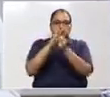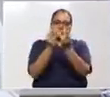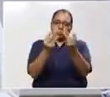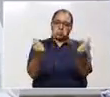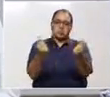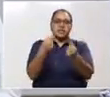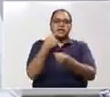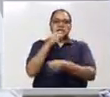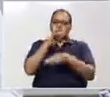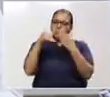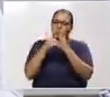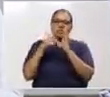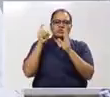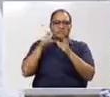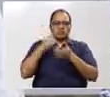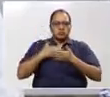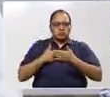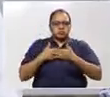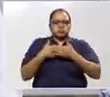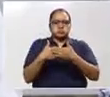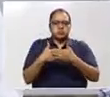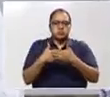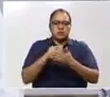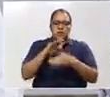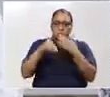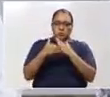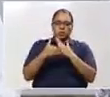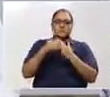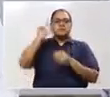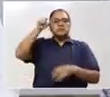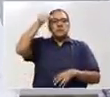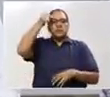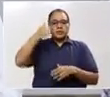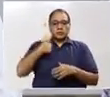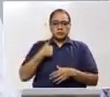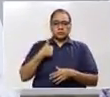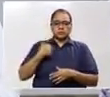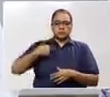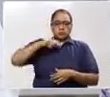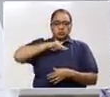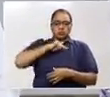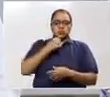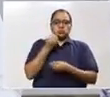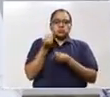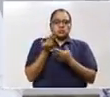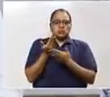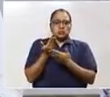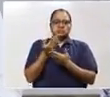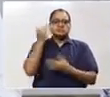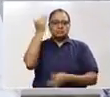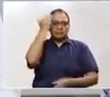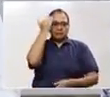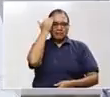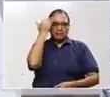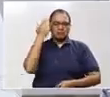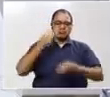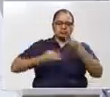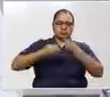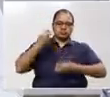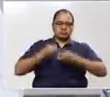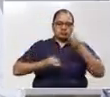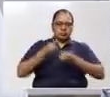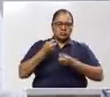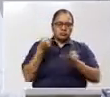sacrificarnos. Como gobierno estamos conscientes del severo impacto de esta emergencia,